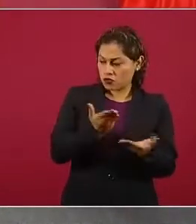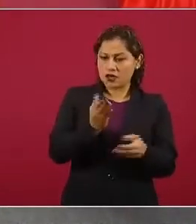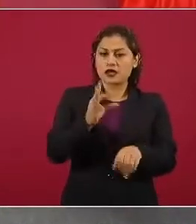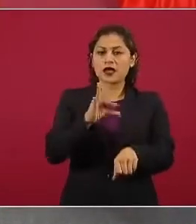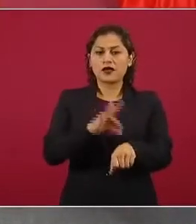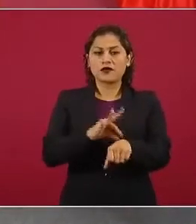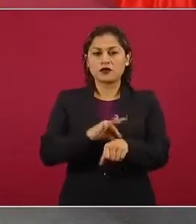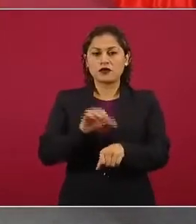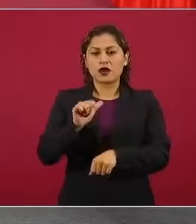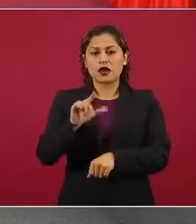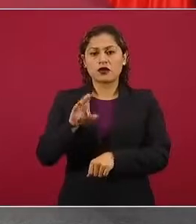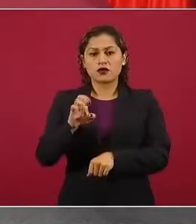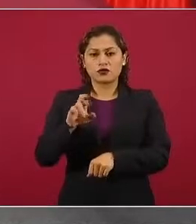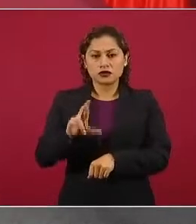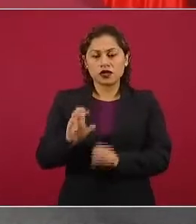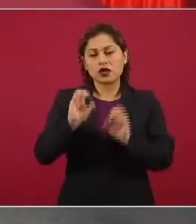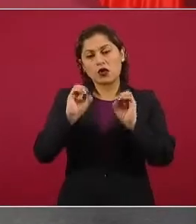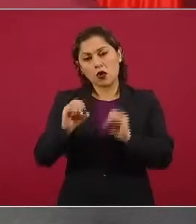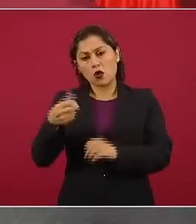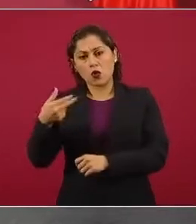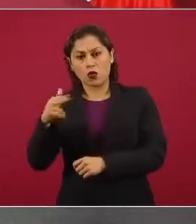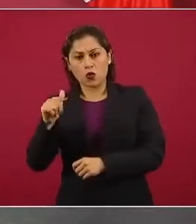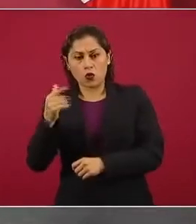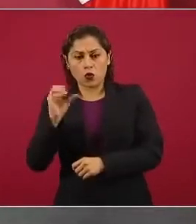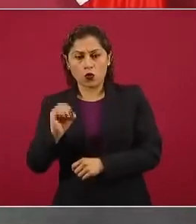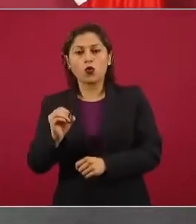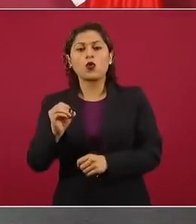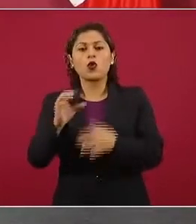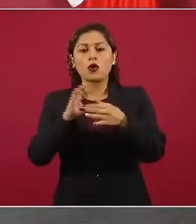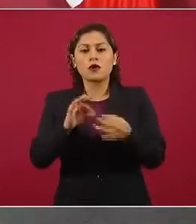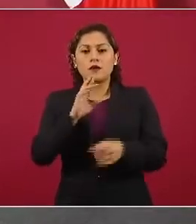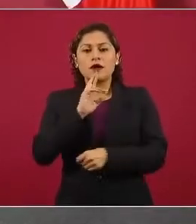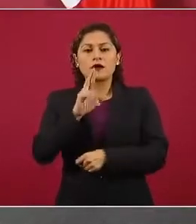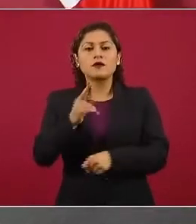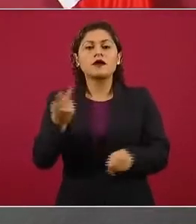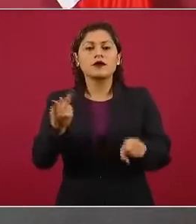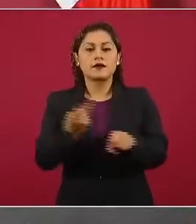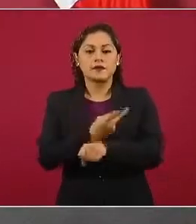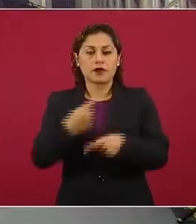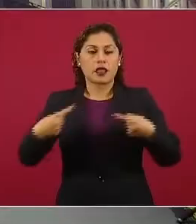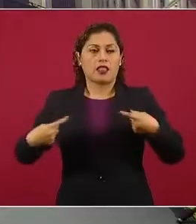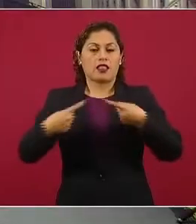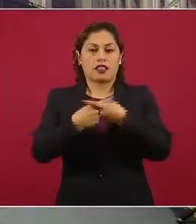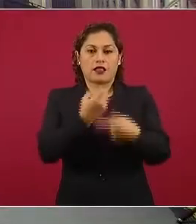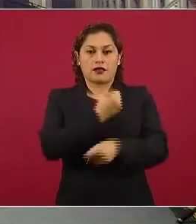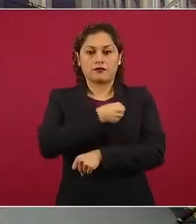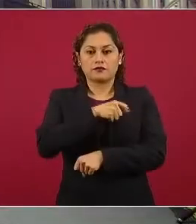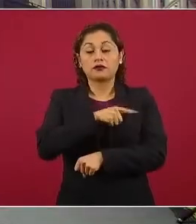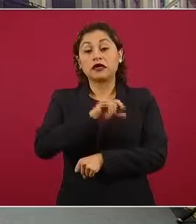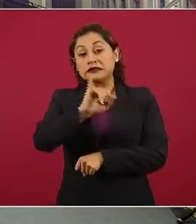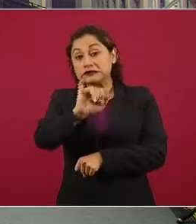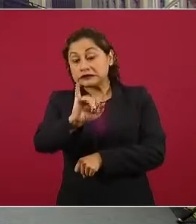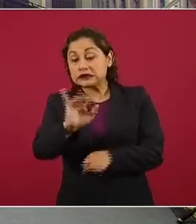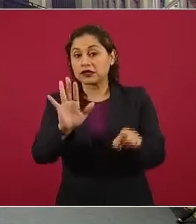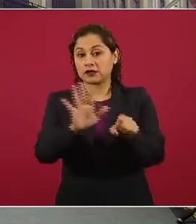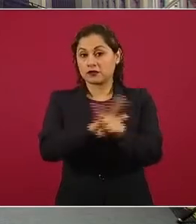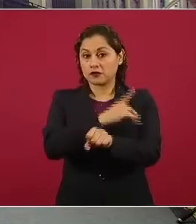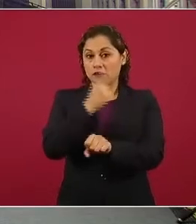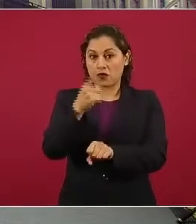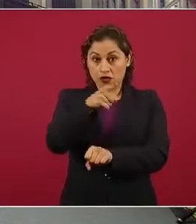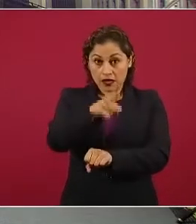sobre los posibles daños. Sí, la responsabilidad es que adquirió el gobierno con las